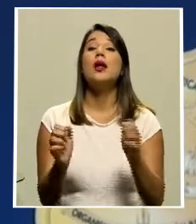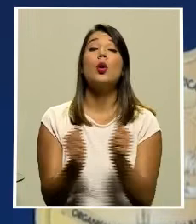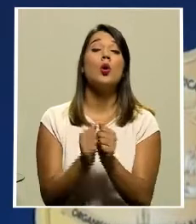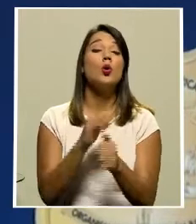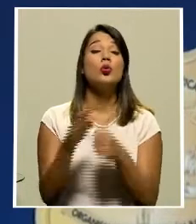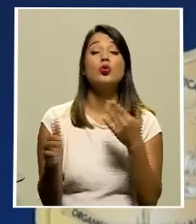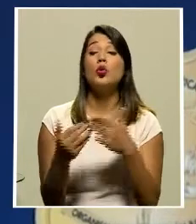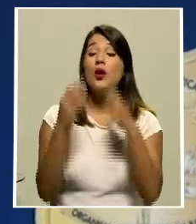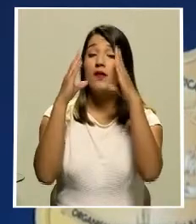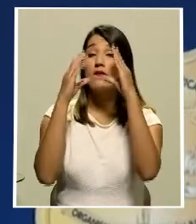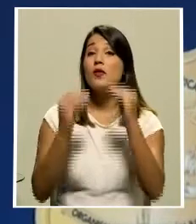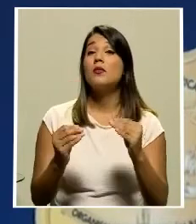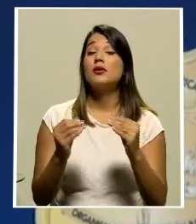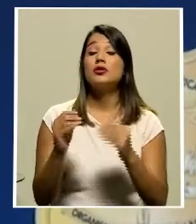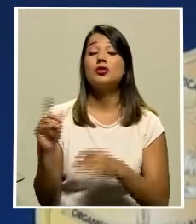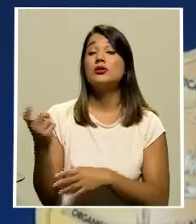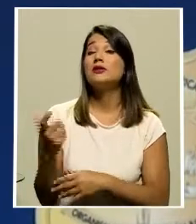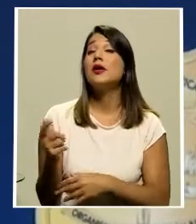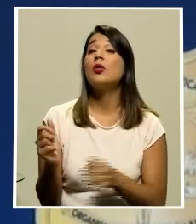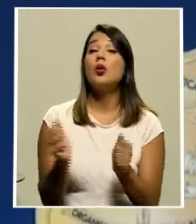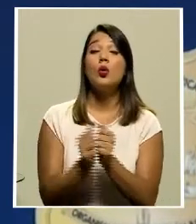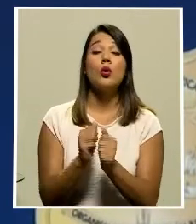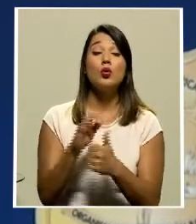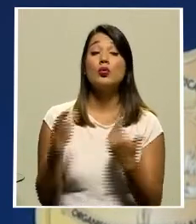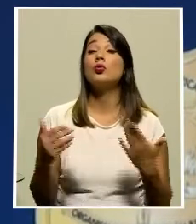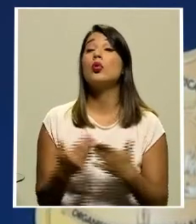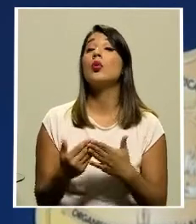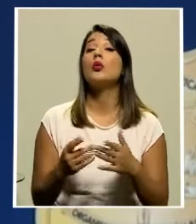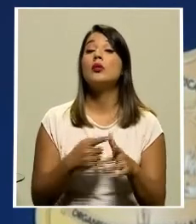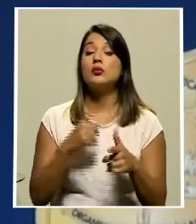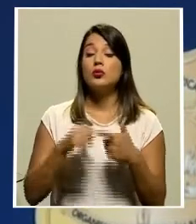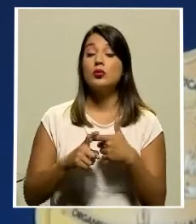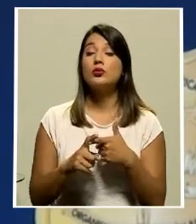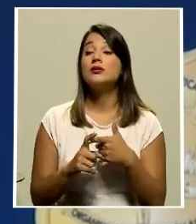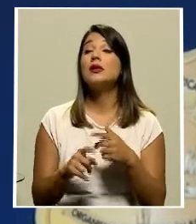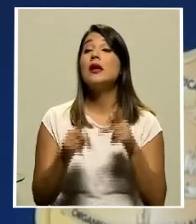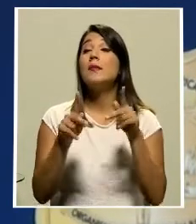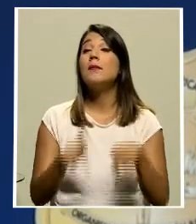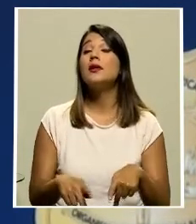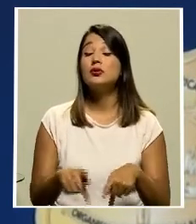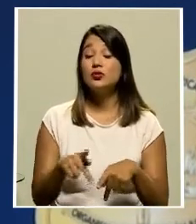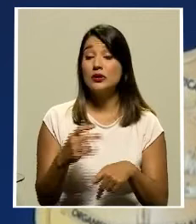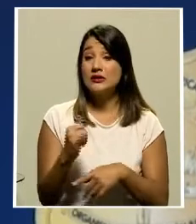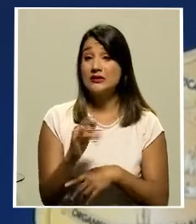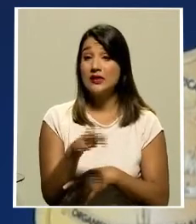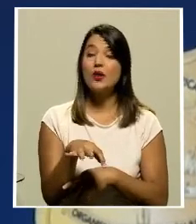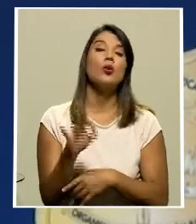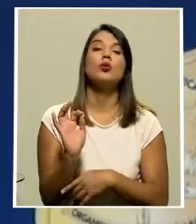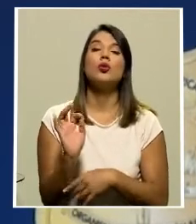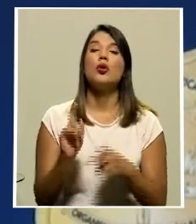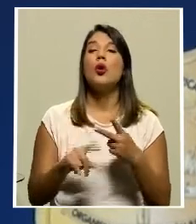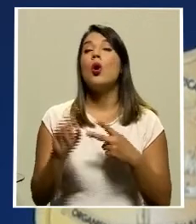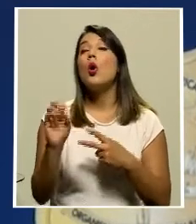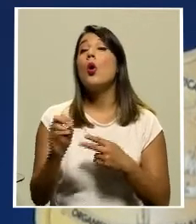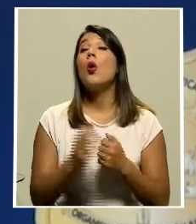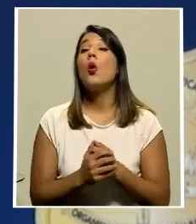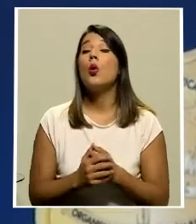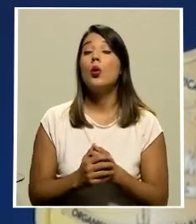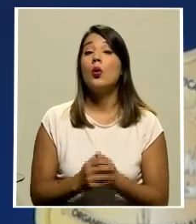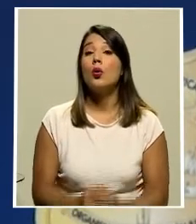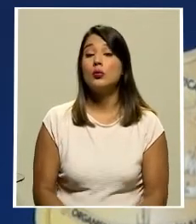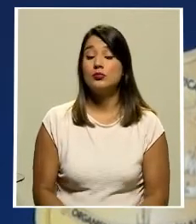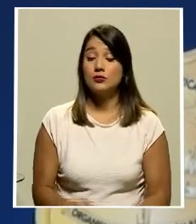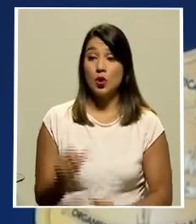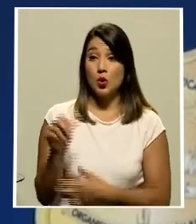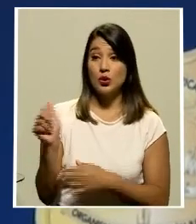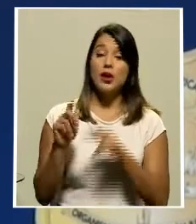datos su cédula y todos sus documentos de modo que la persona que se la encontró o bien esta otra